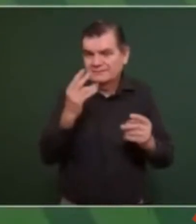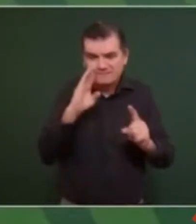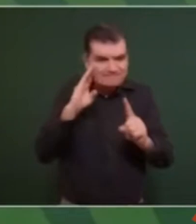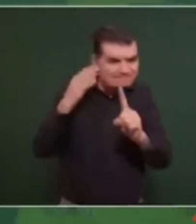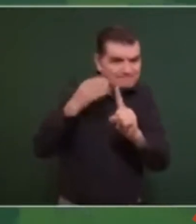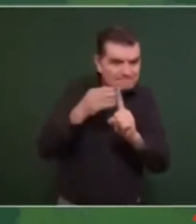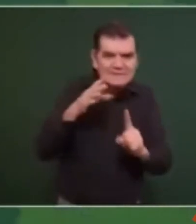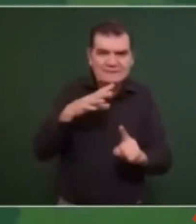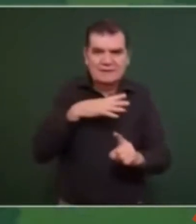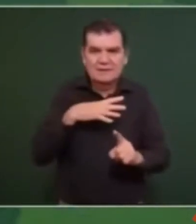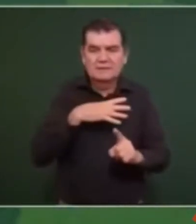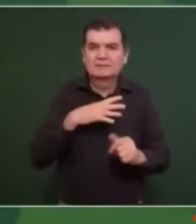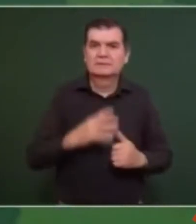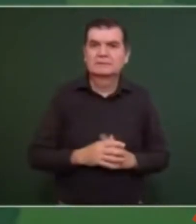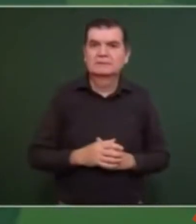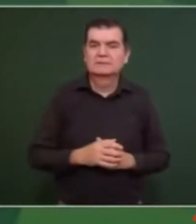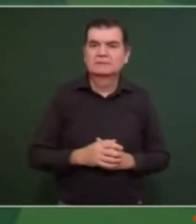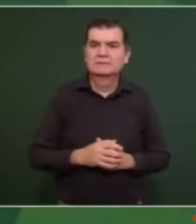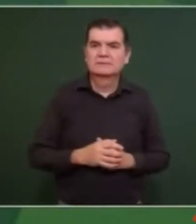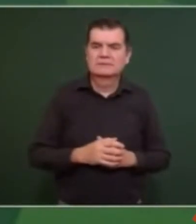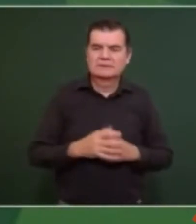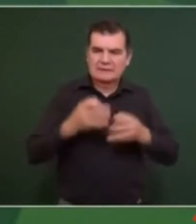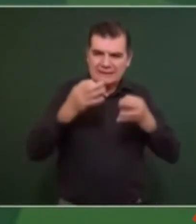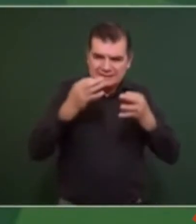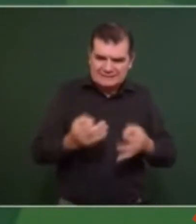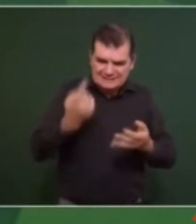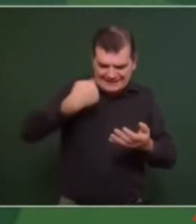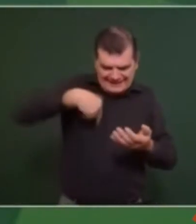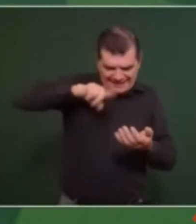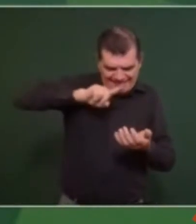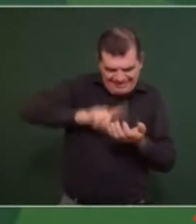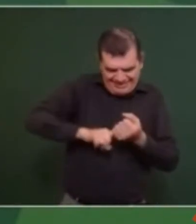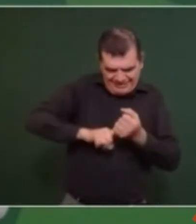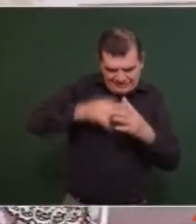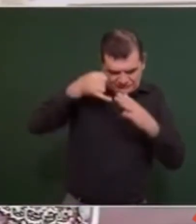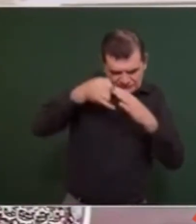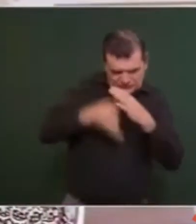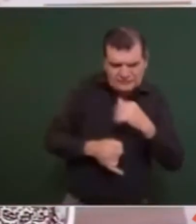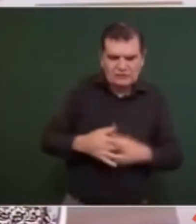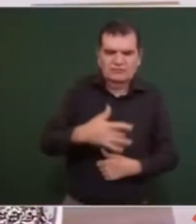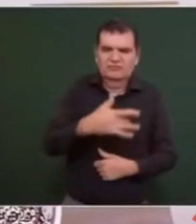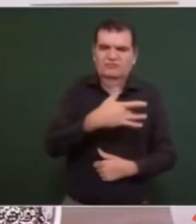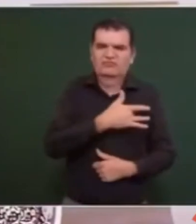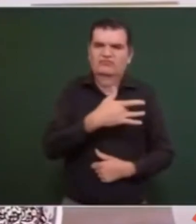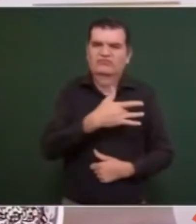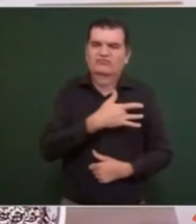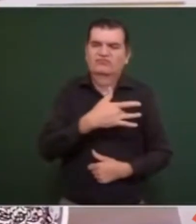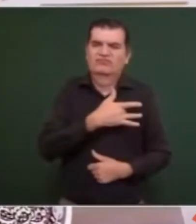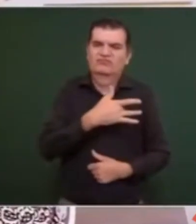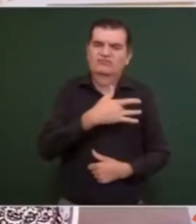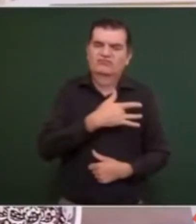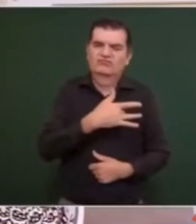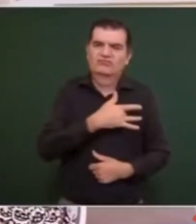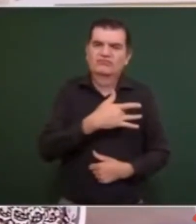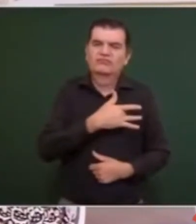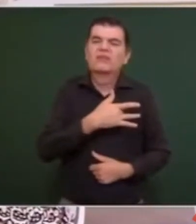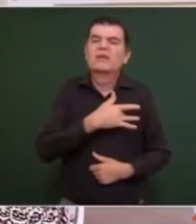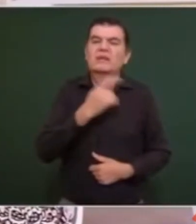esencia el corazón de